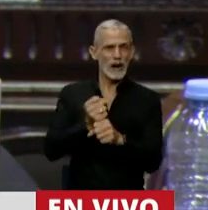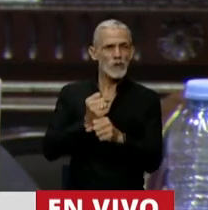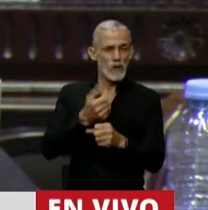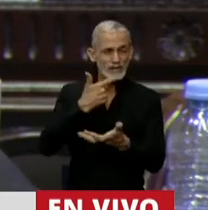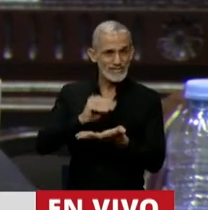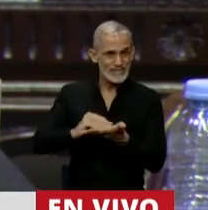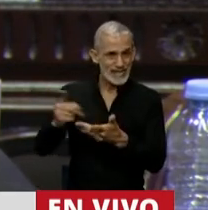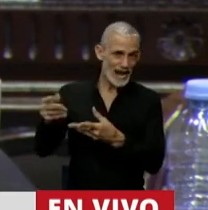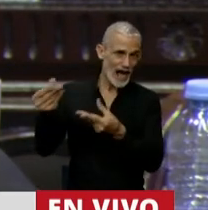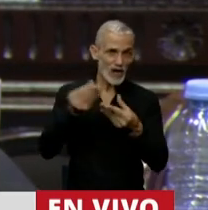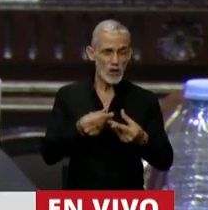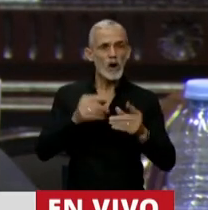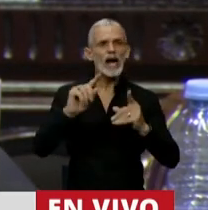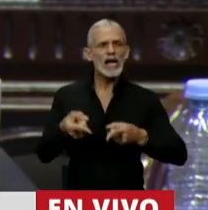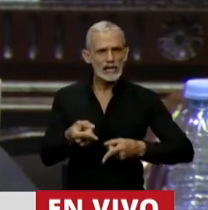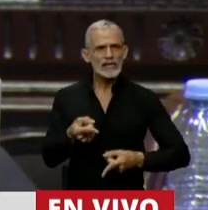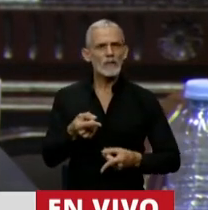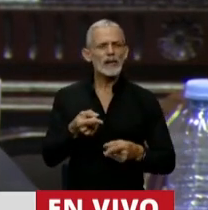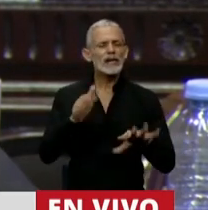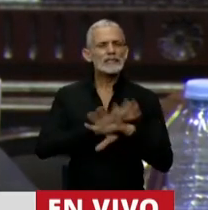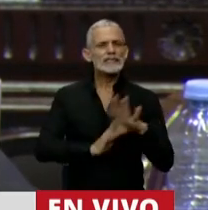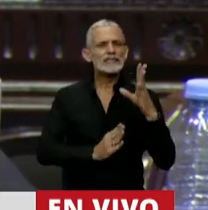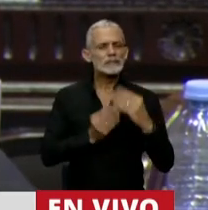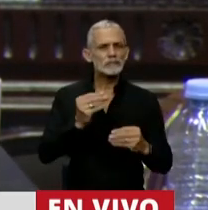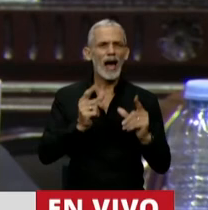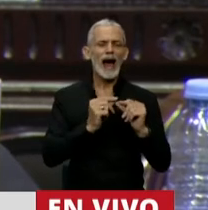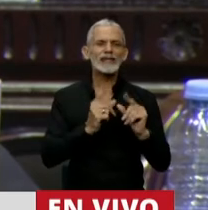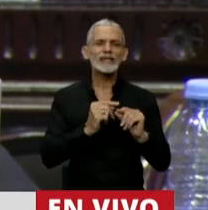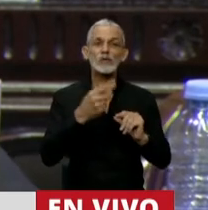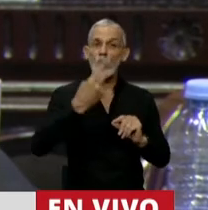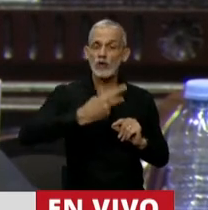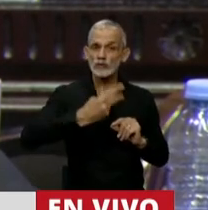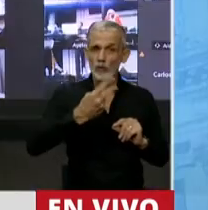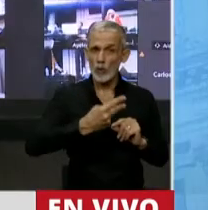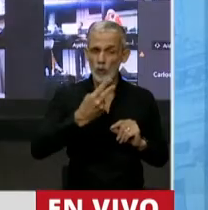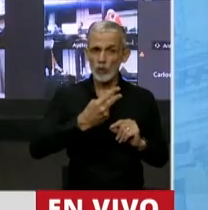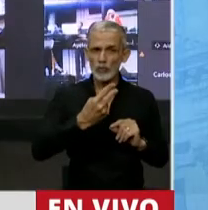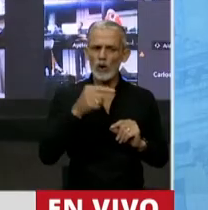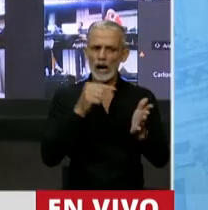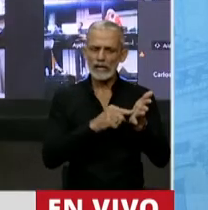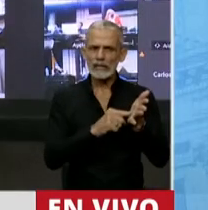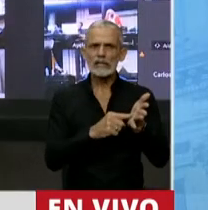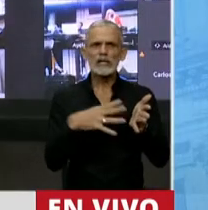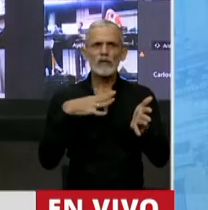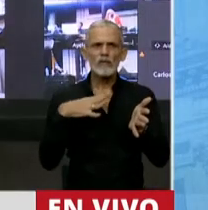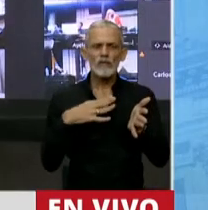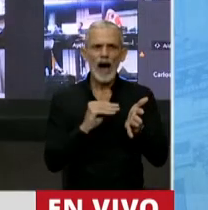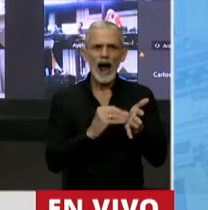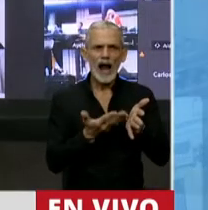Senado, también se trasuntó un error en el artículo segundo, en donde omitieron